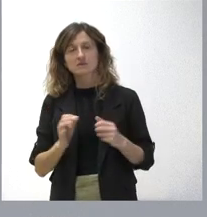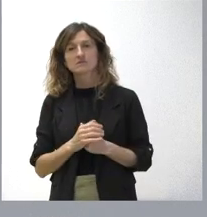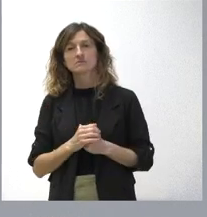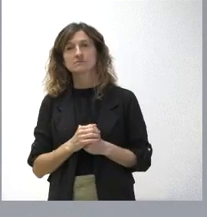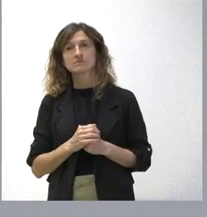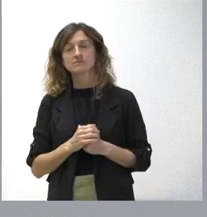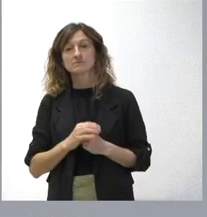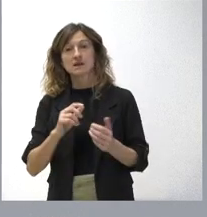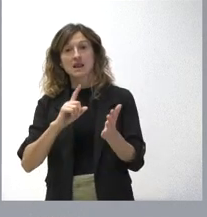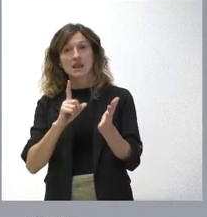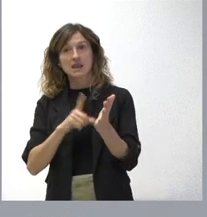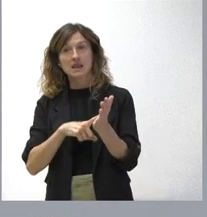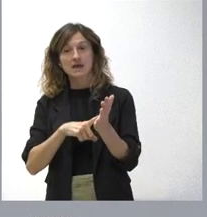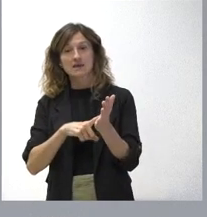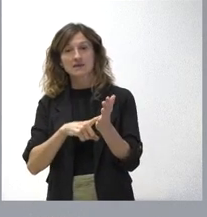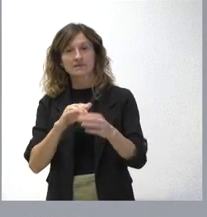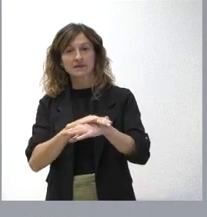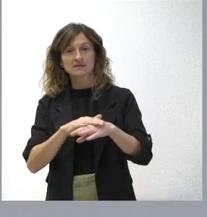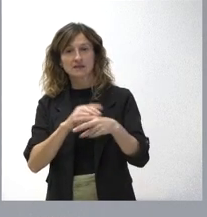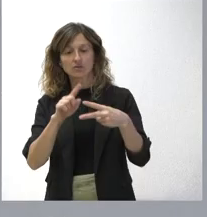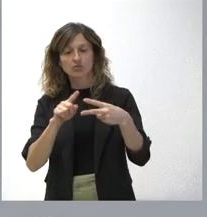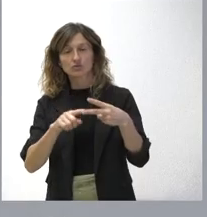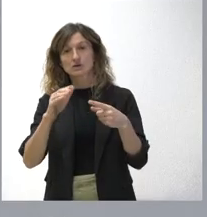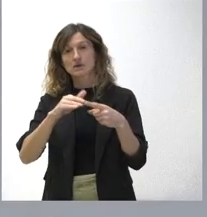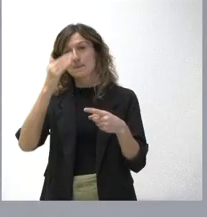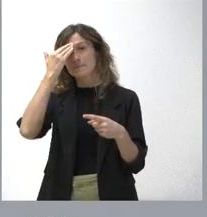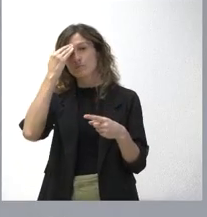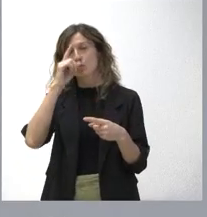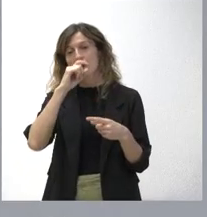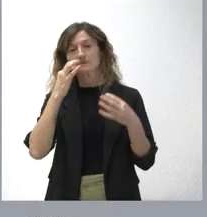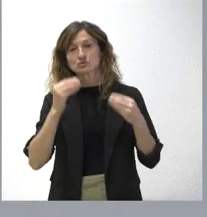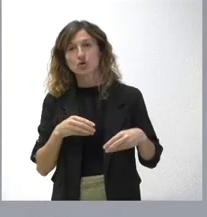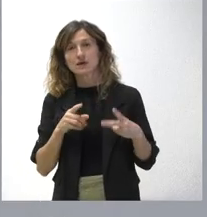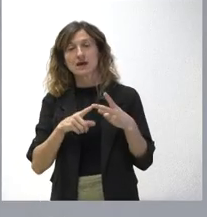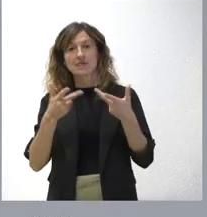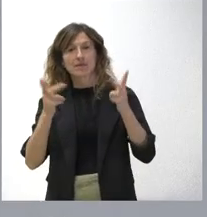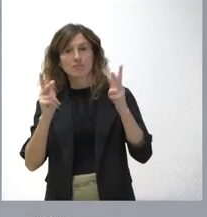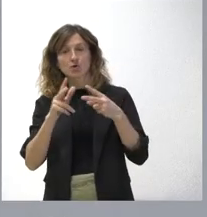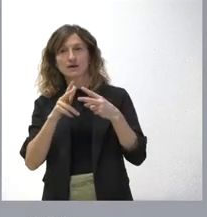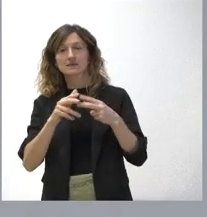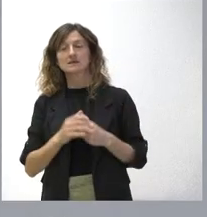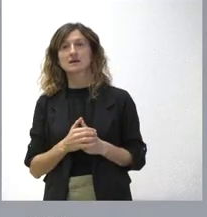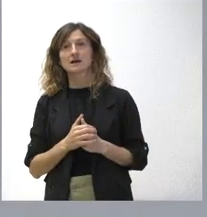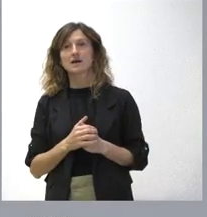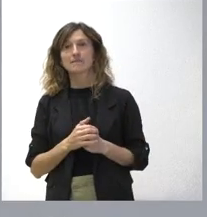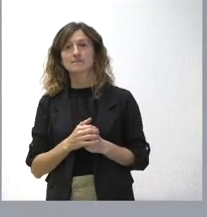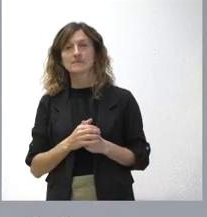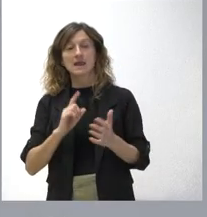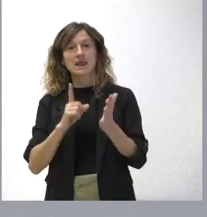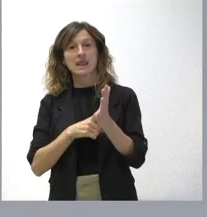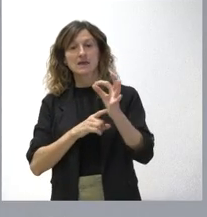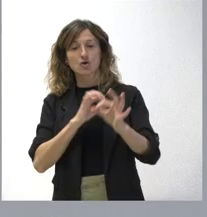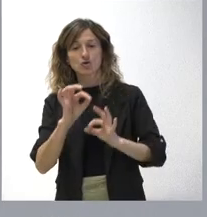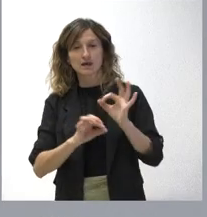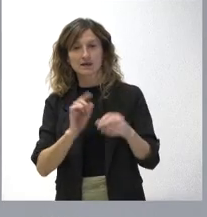Las leyes, las dos del Estado, tanto la de memoria histórica como la de memoria democrática, si ustedes se dan cuenta, no son leyes orgánicas.